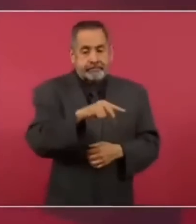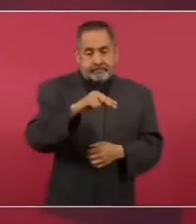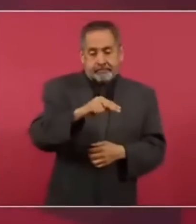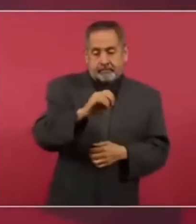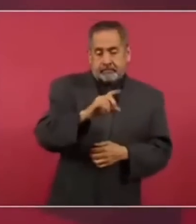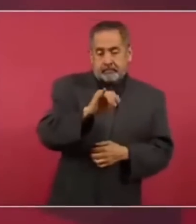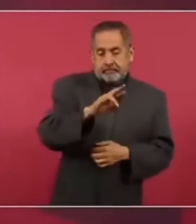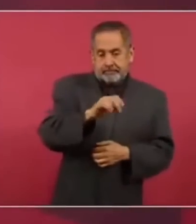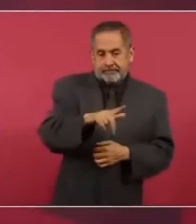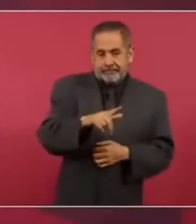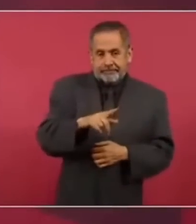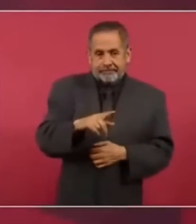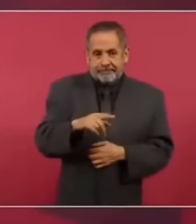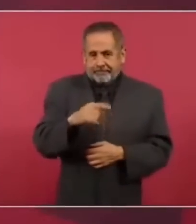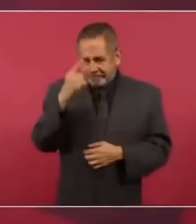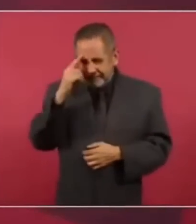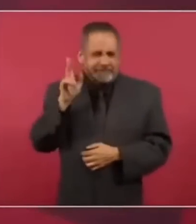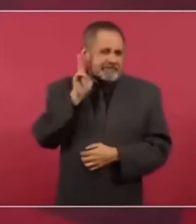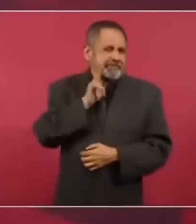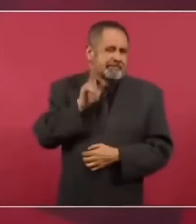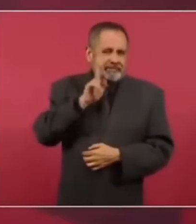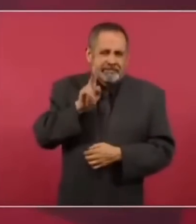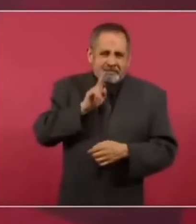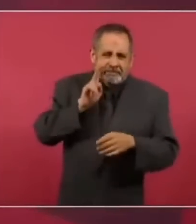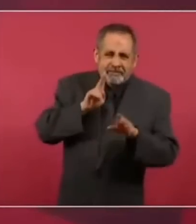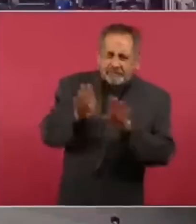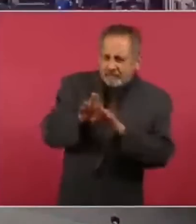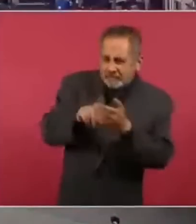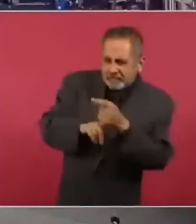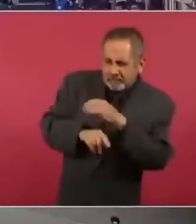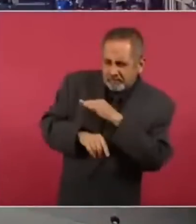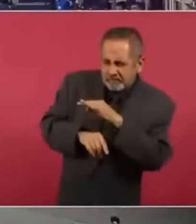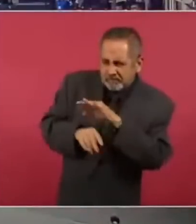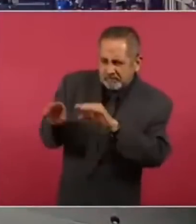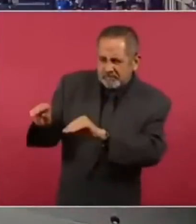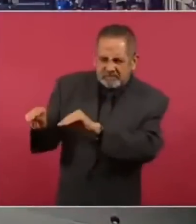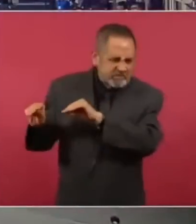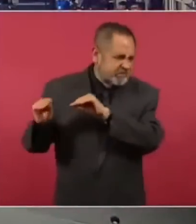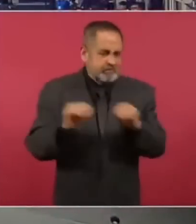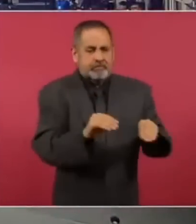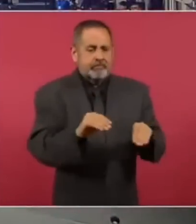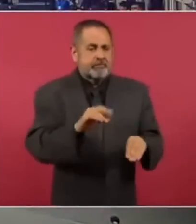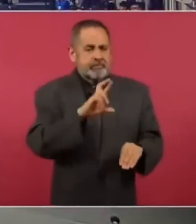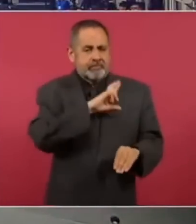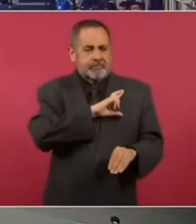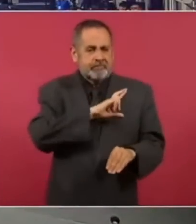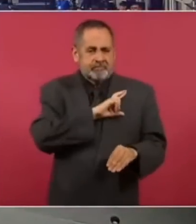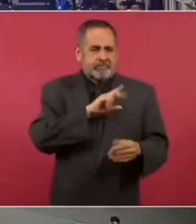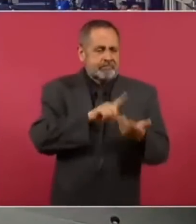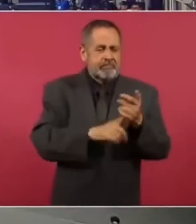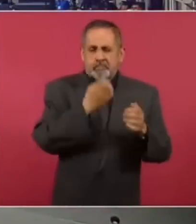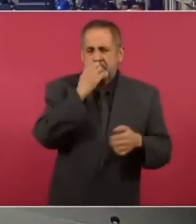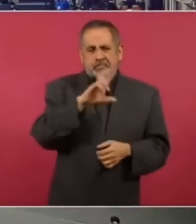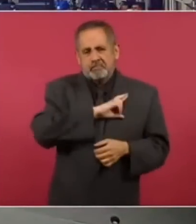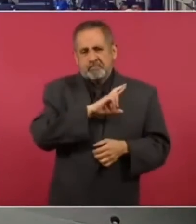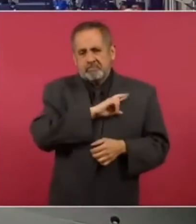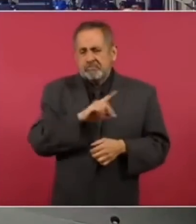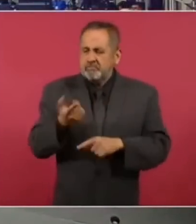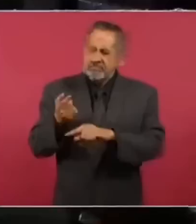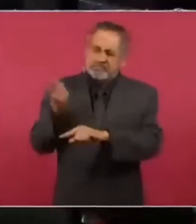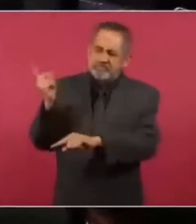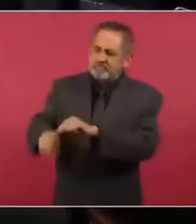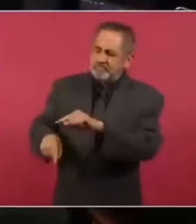a Chile como un laboratorio para la aplicación de toda la política